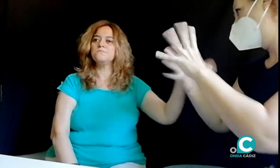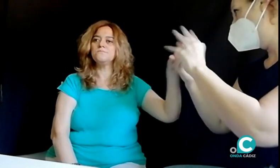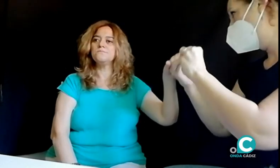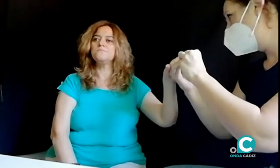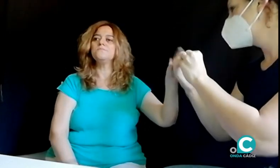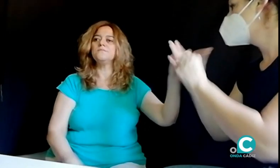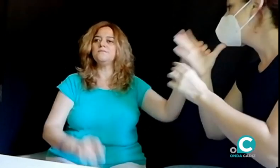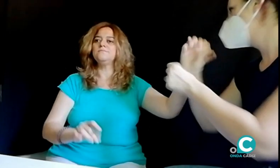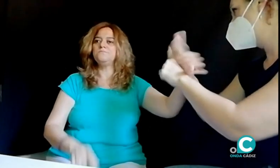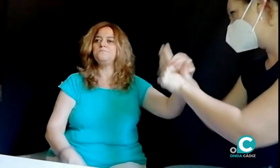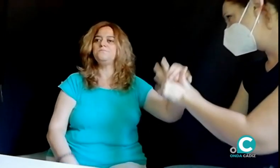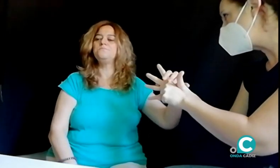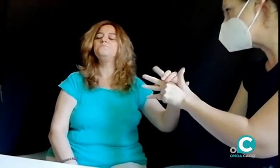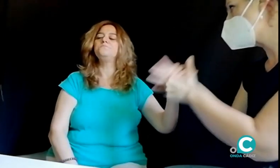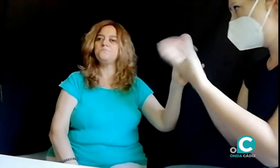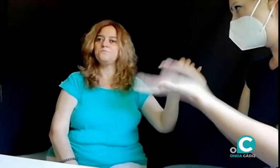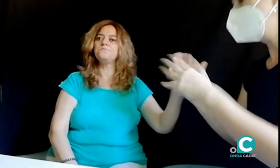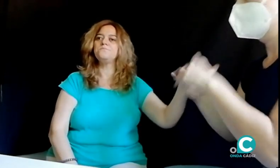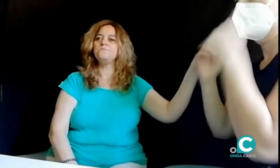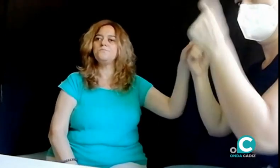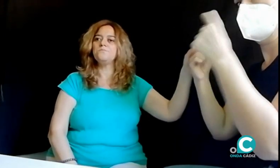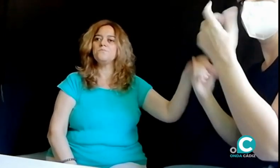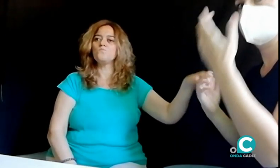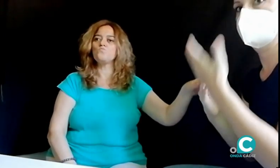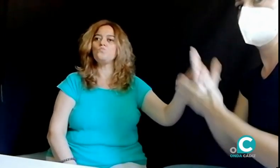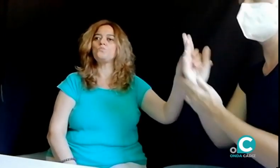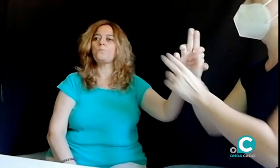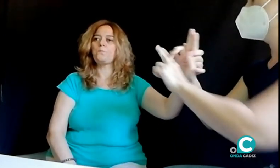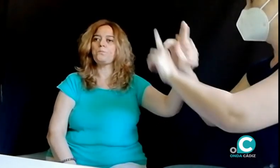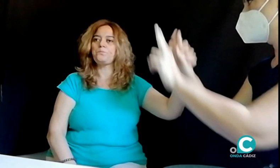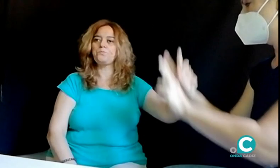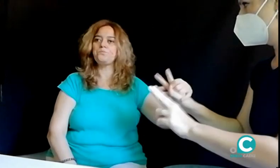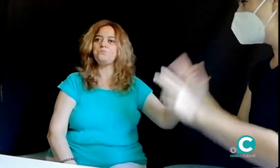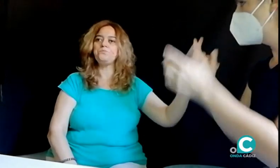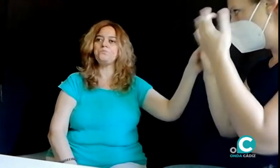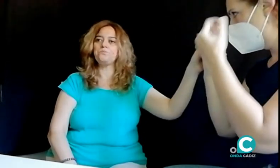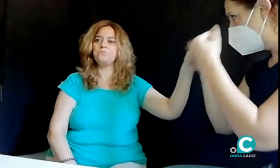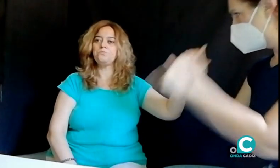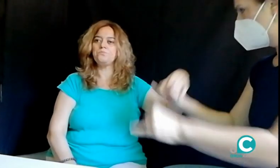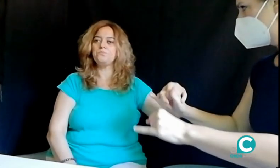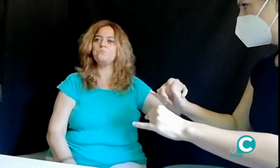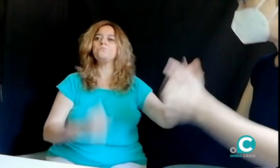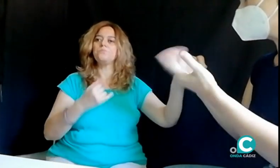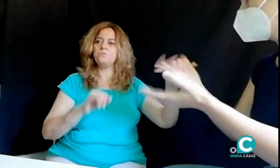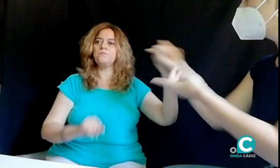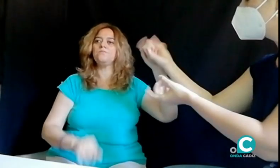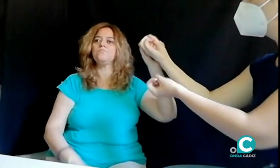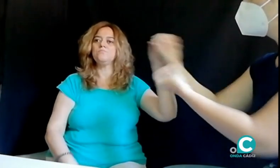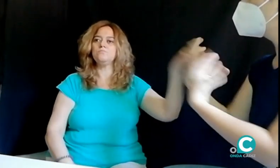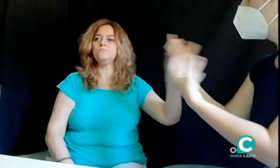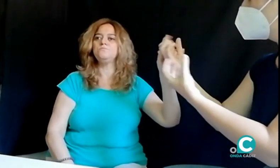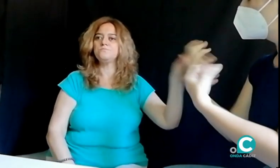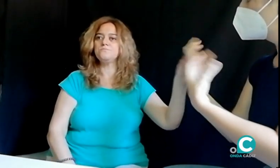seguir visibilizando y dando a conocer todas las necesidades de este colectivo. Cuéntanos, María del Carmen, qué está previsto